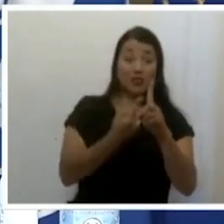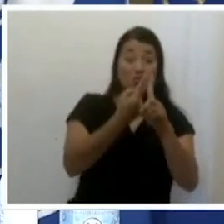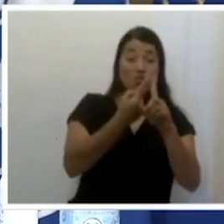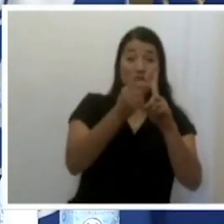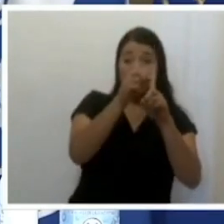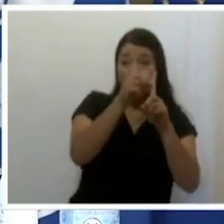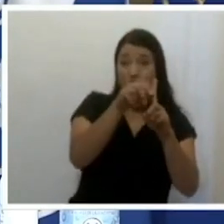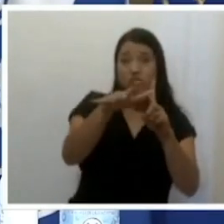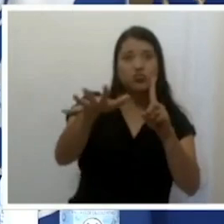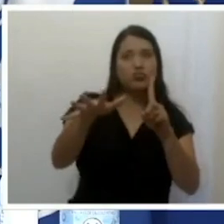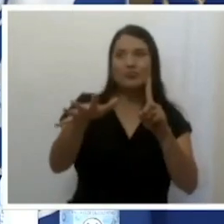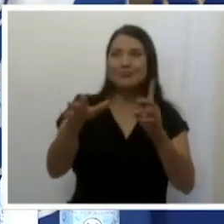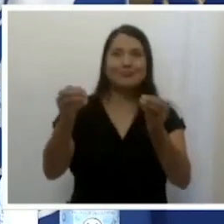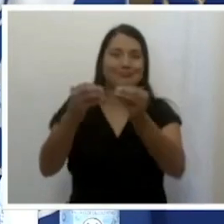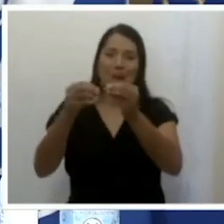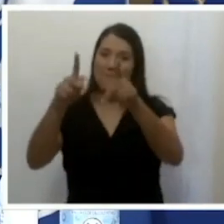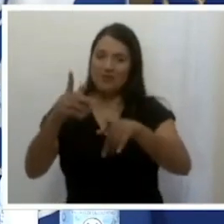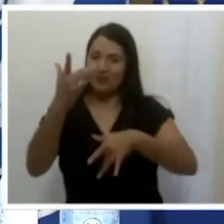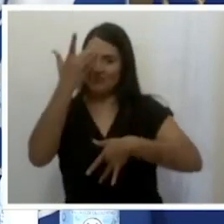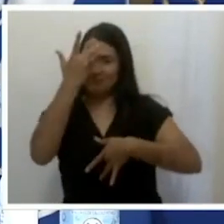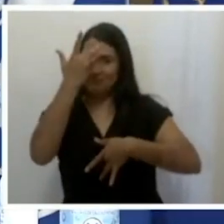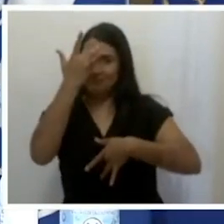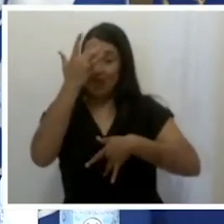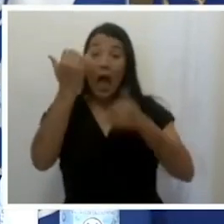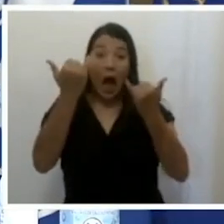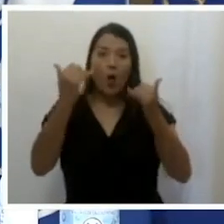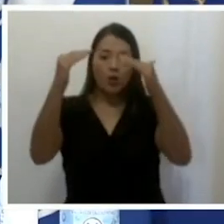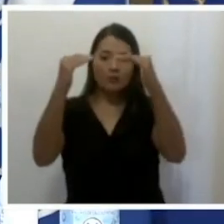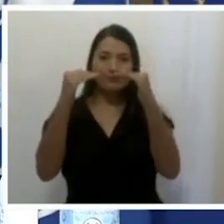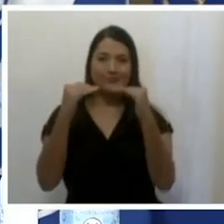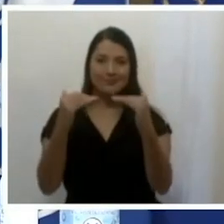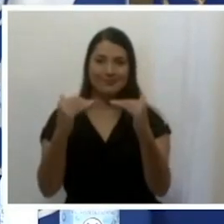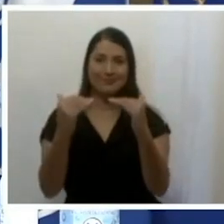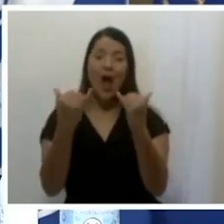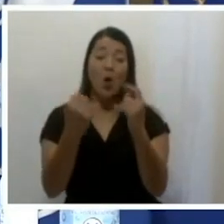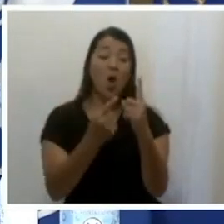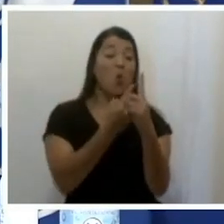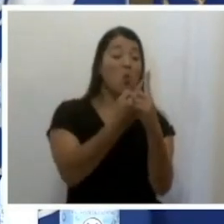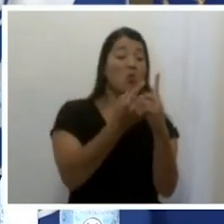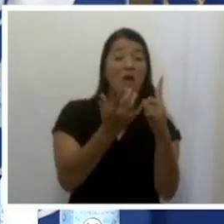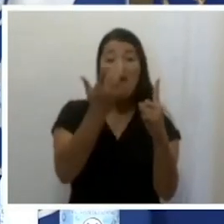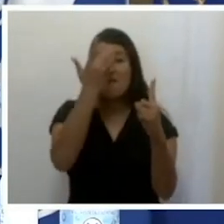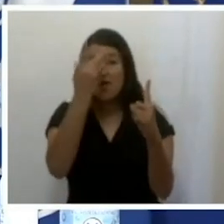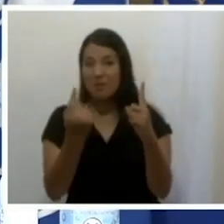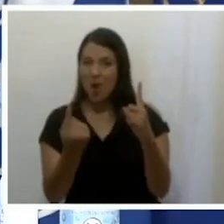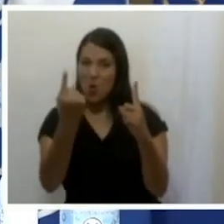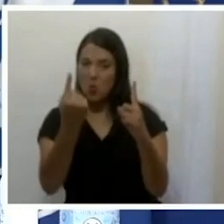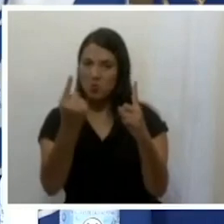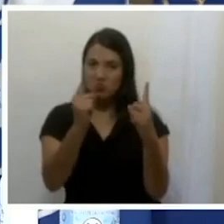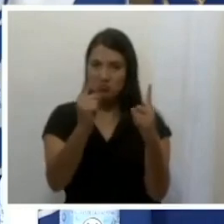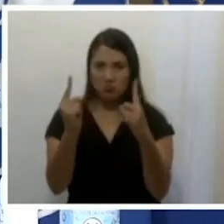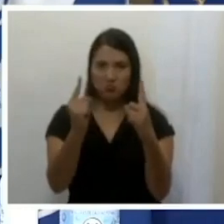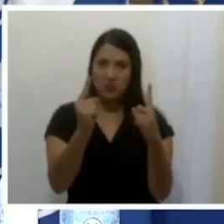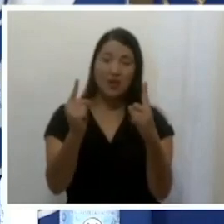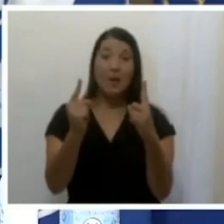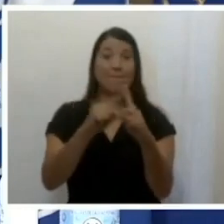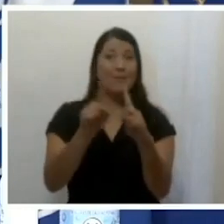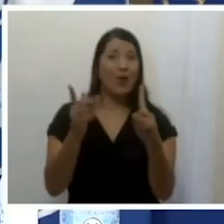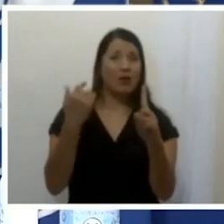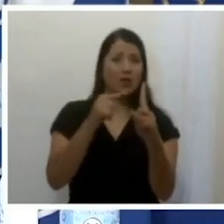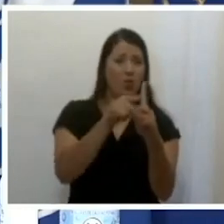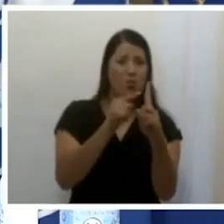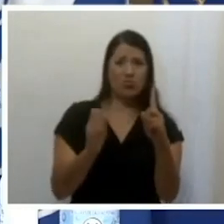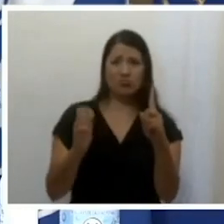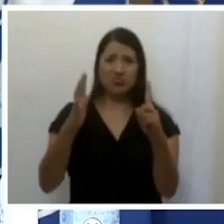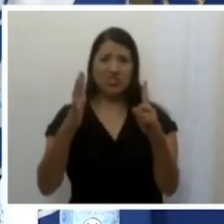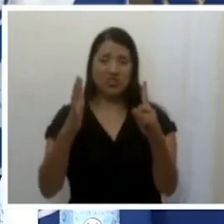pero estamos en un punto donde no vamos a bajar muchos casos, pero tampoco en este nivel subirían si se